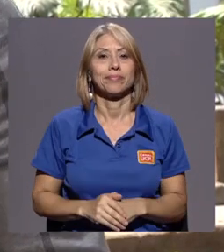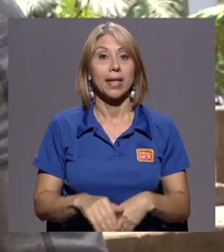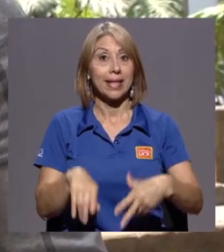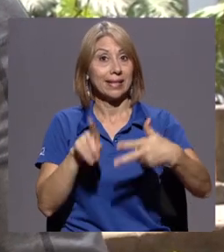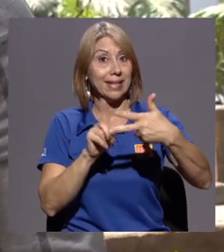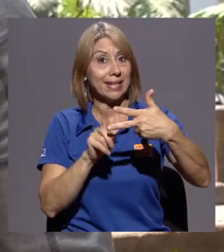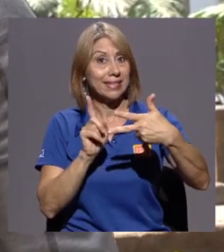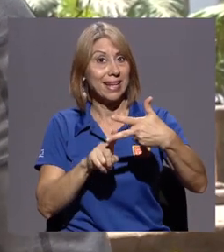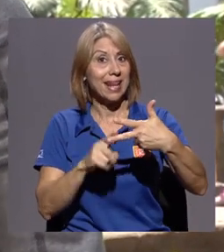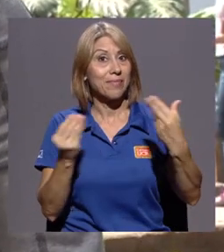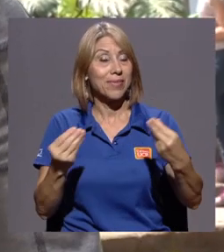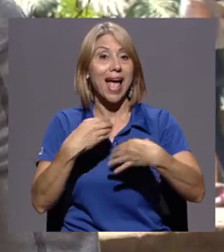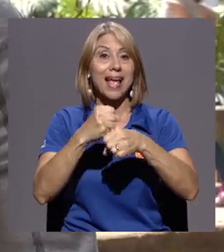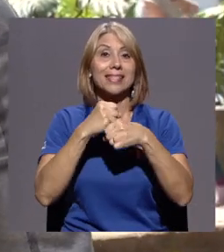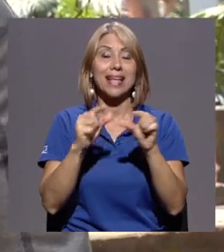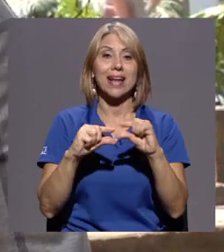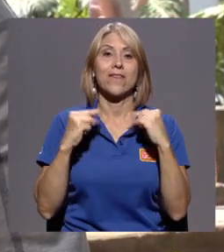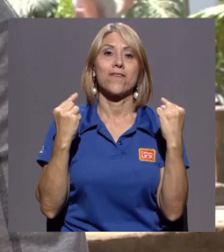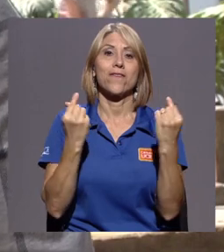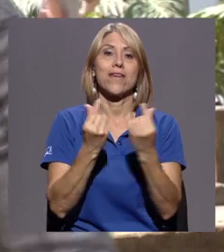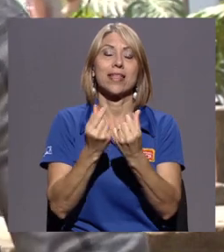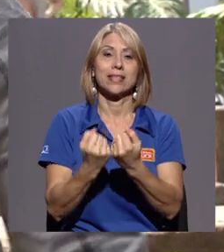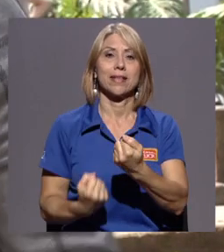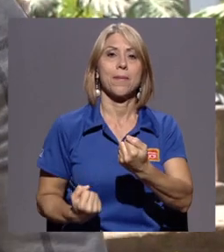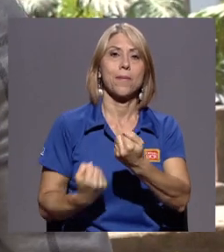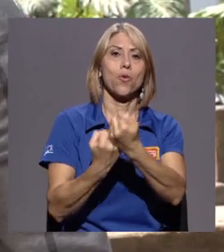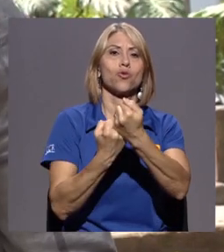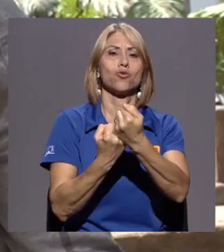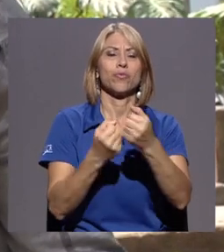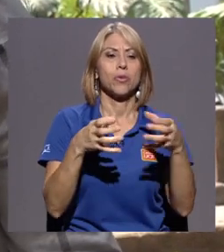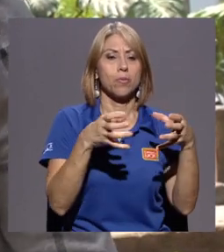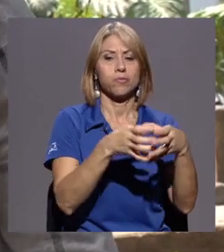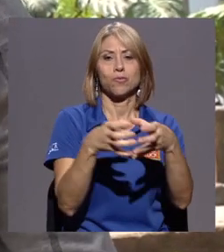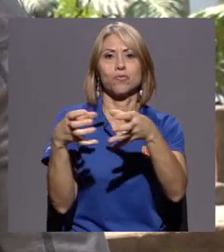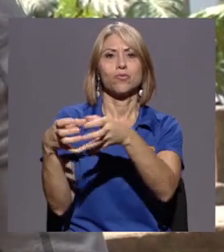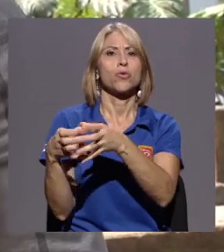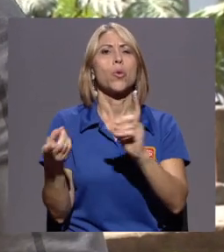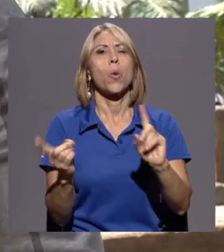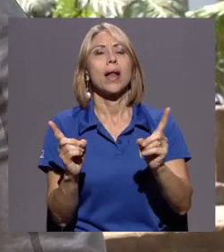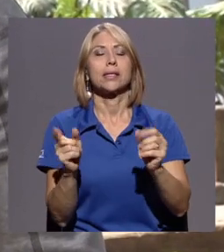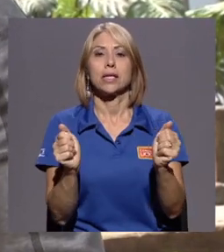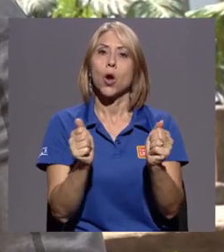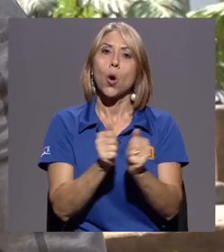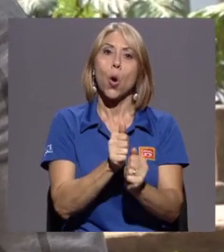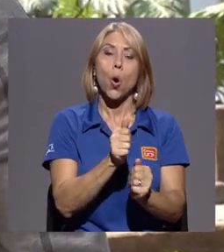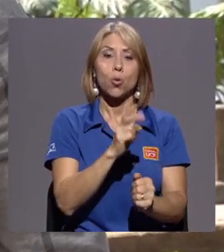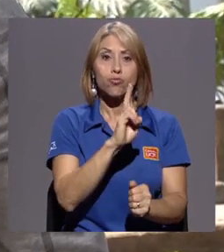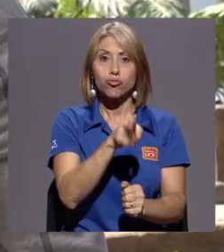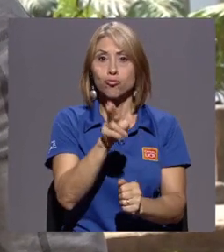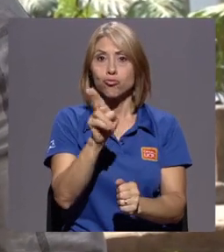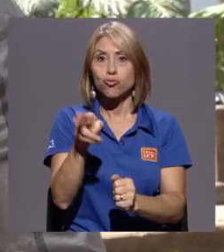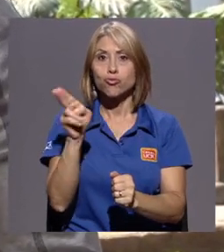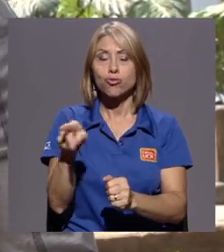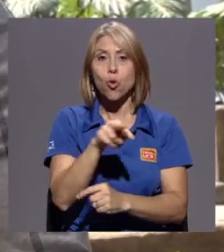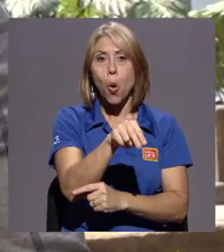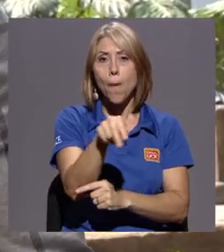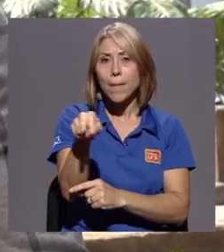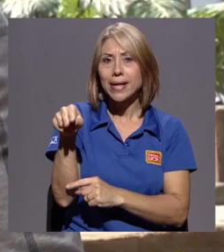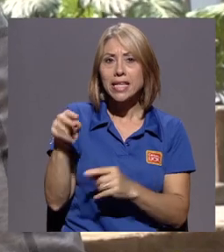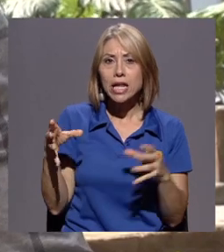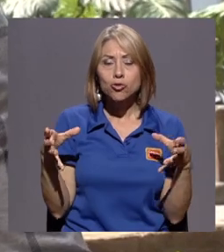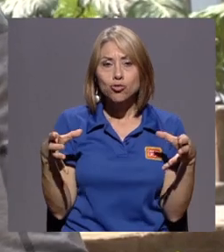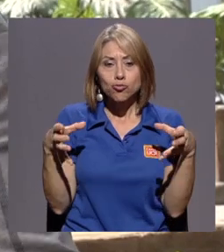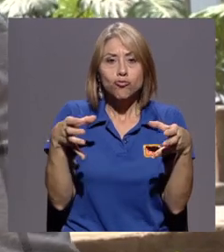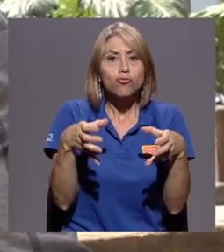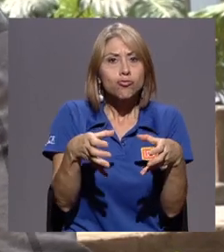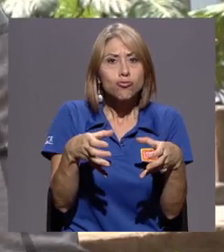tiene que ver con crear redes de apoyo en la universidad. ¿Cuáles redes de apoyo? Con sus mismos compañeros, ir identificando qué habilidades